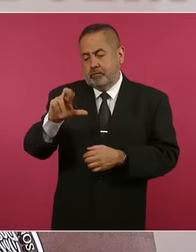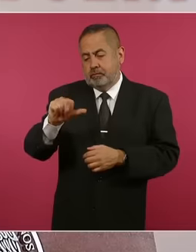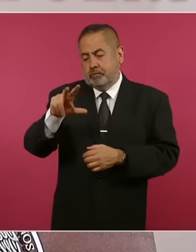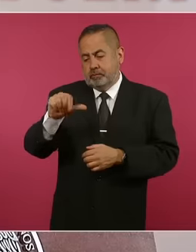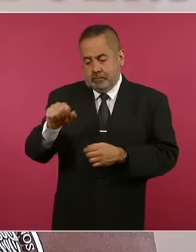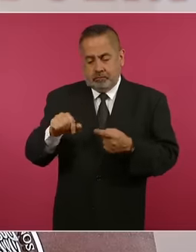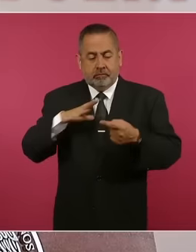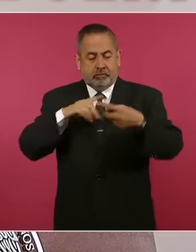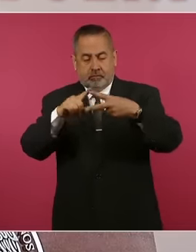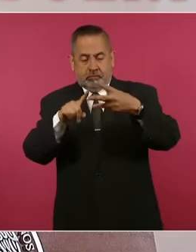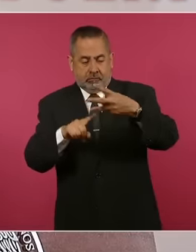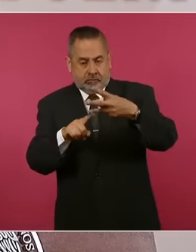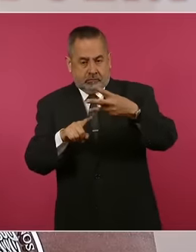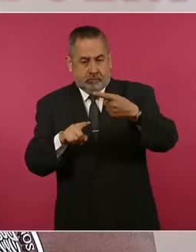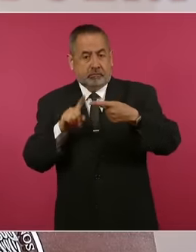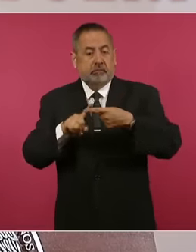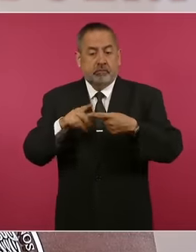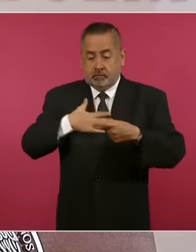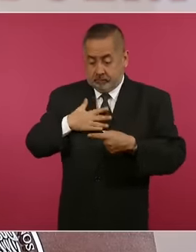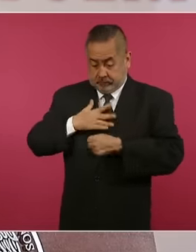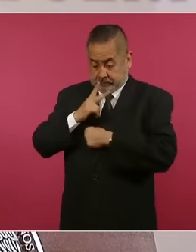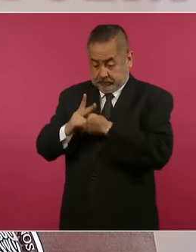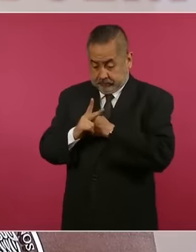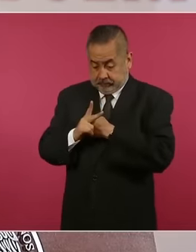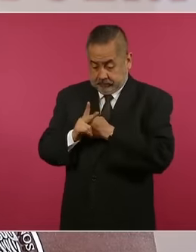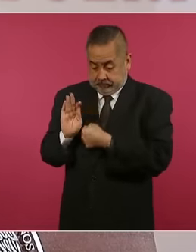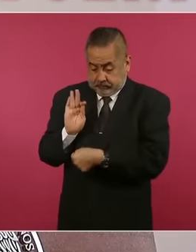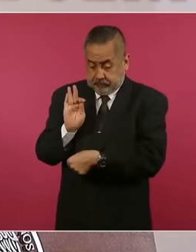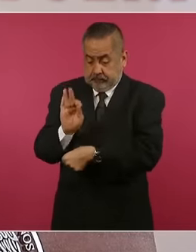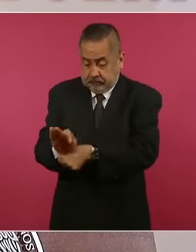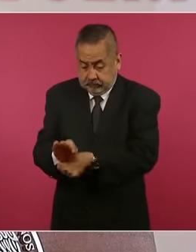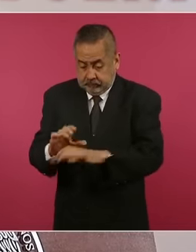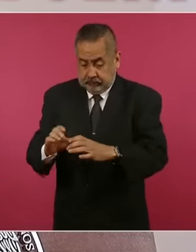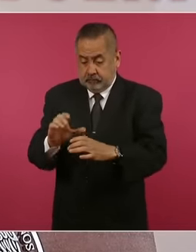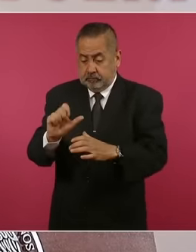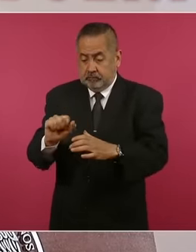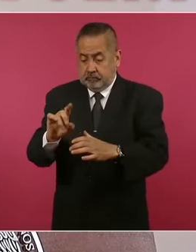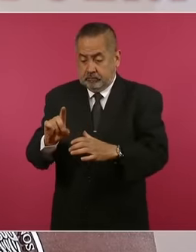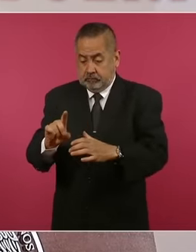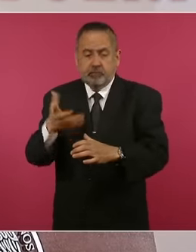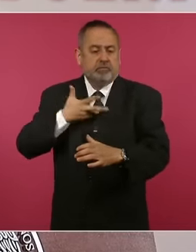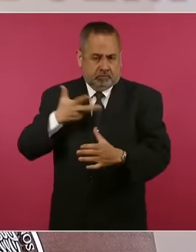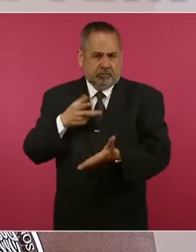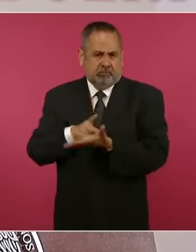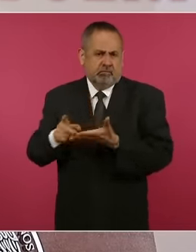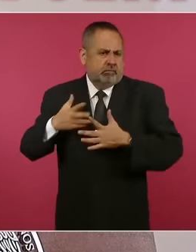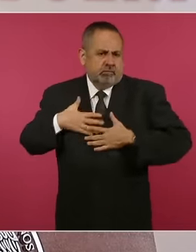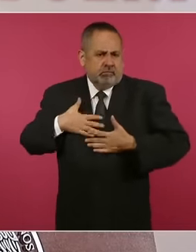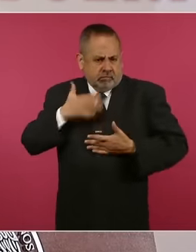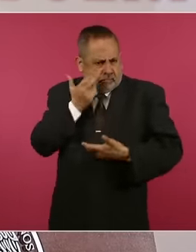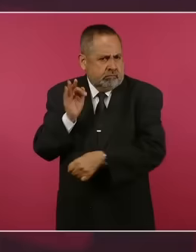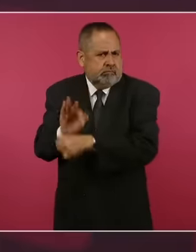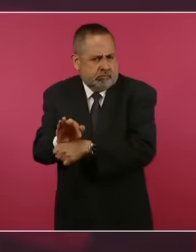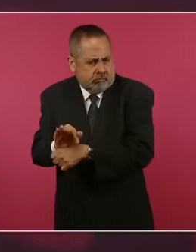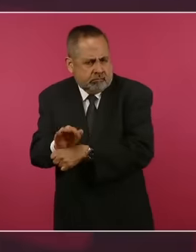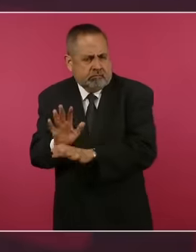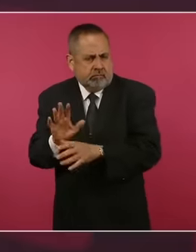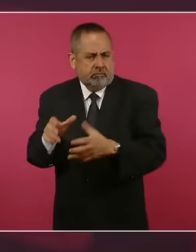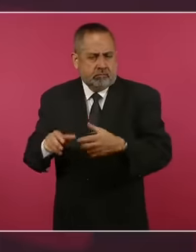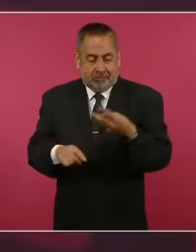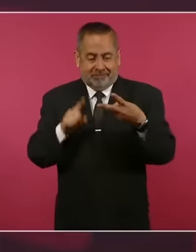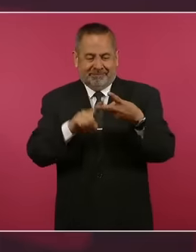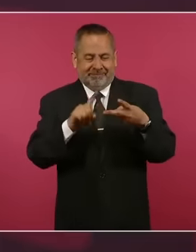El país que otorga el asilo tiene un derecho de hacerlo. El segundo artículo que algunos han buscado